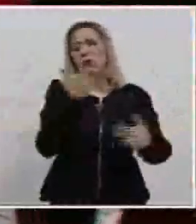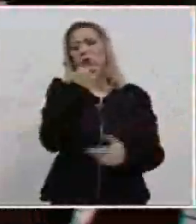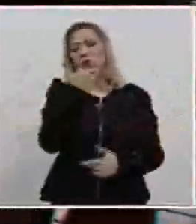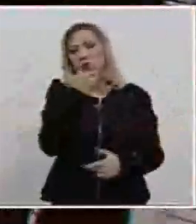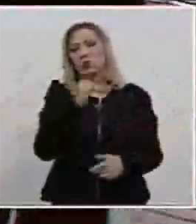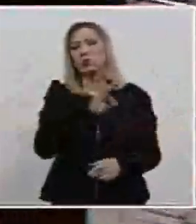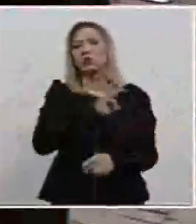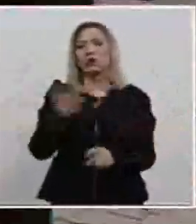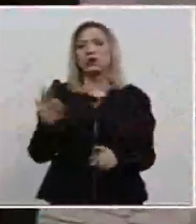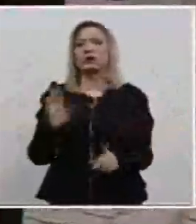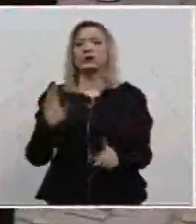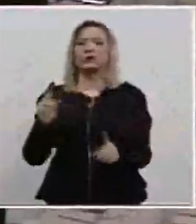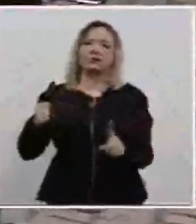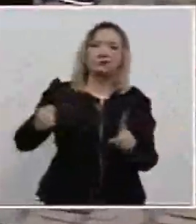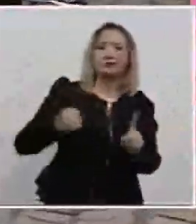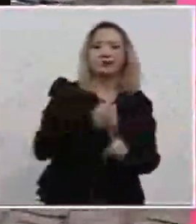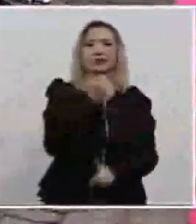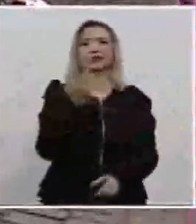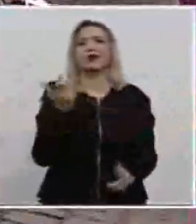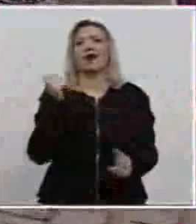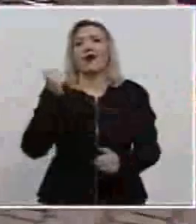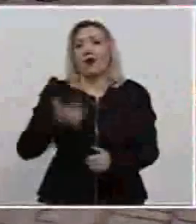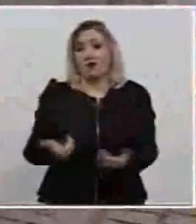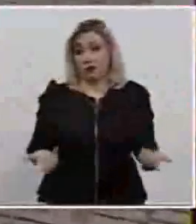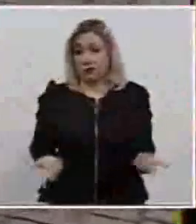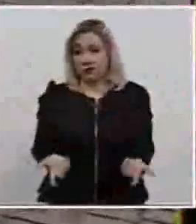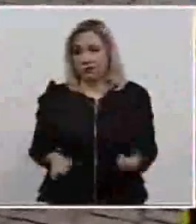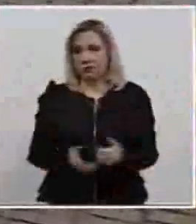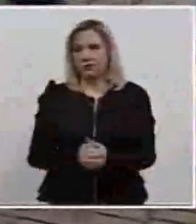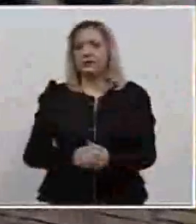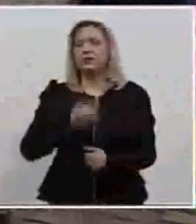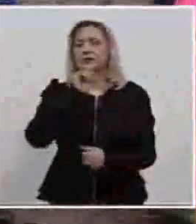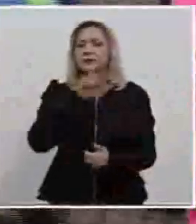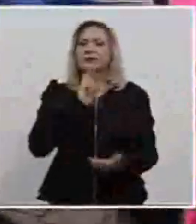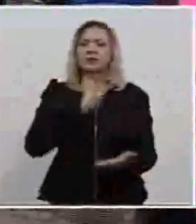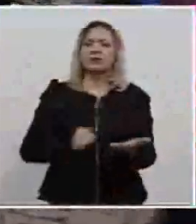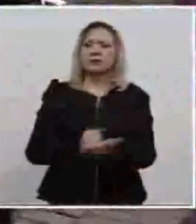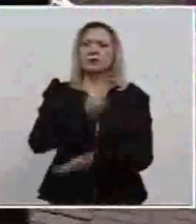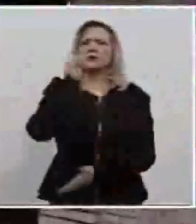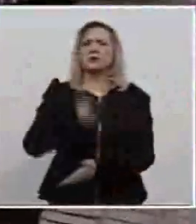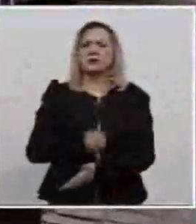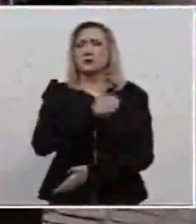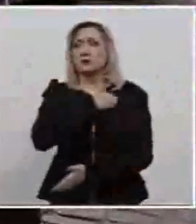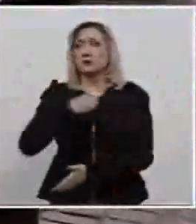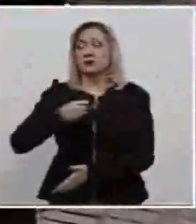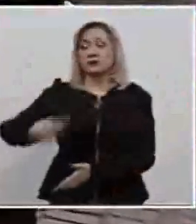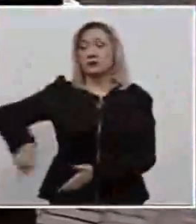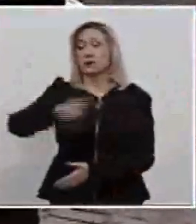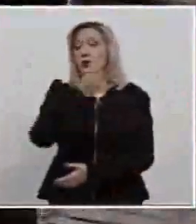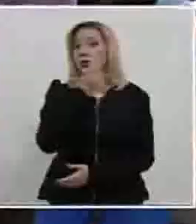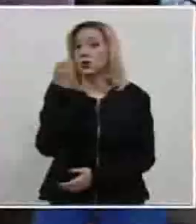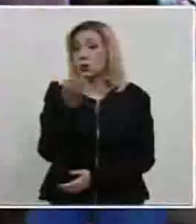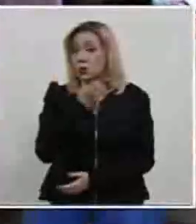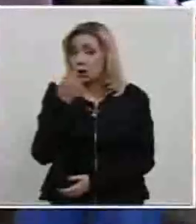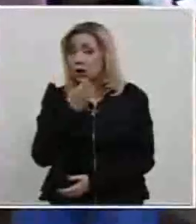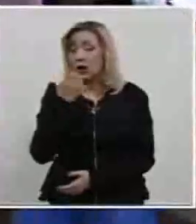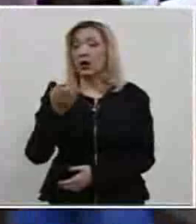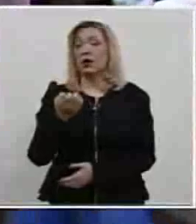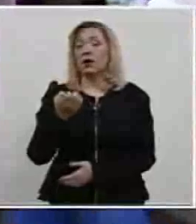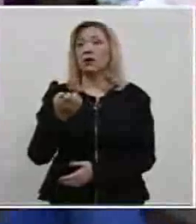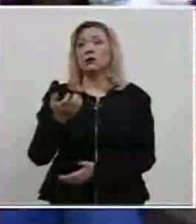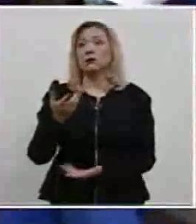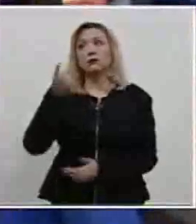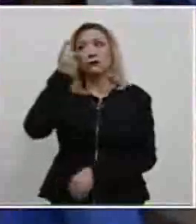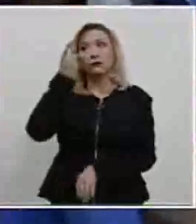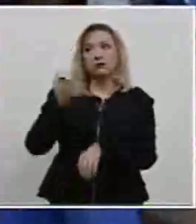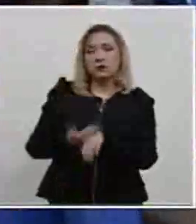cualquier tipo de agresión. Además, la sentencia obliga a las autoridades del plantel y educativas del Estado a que